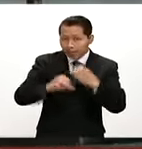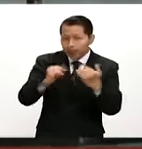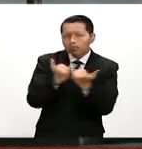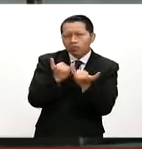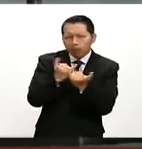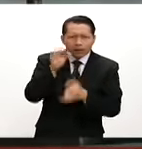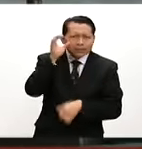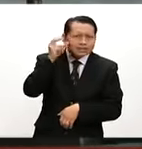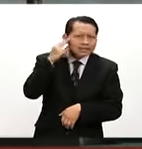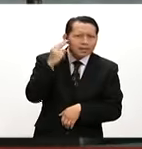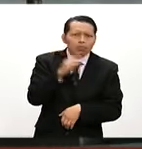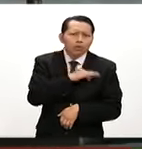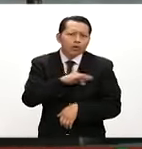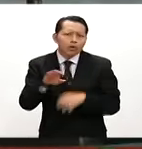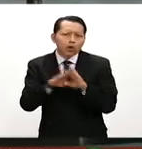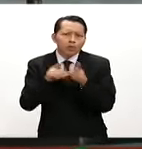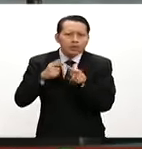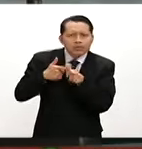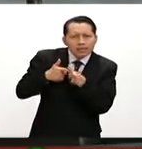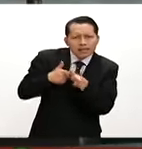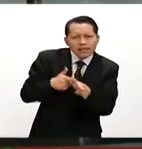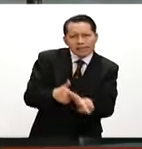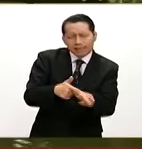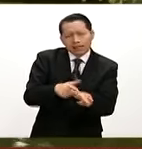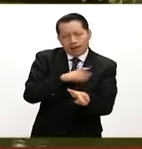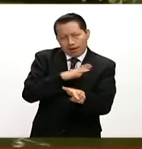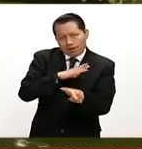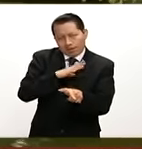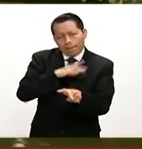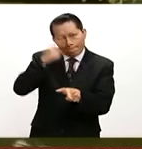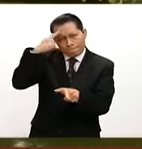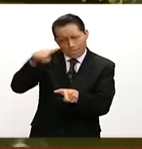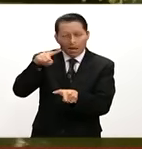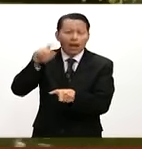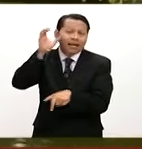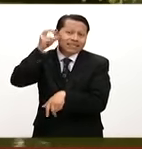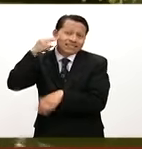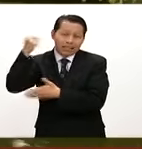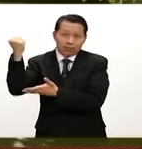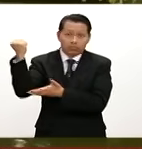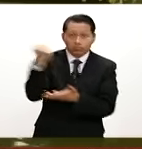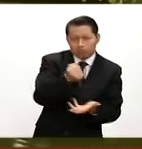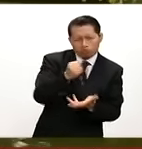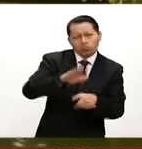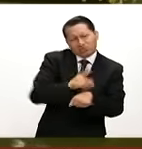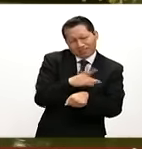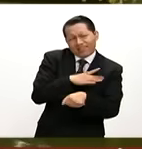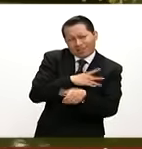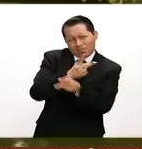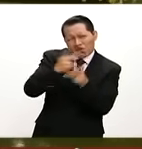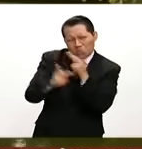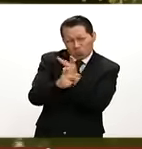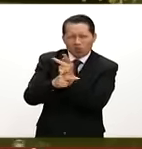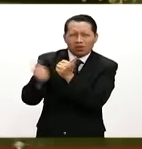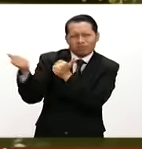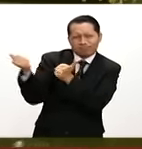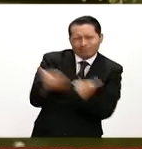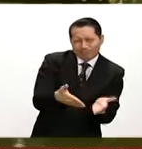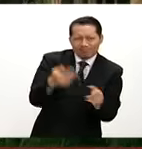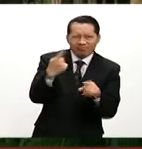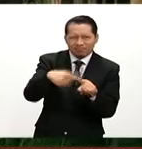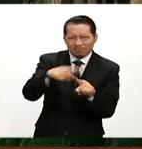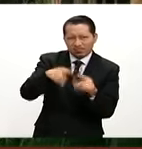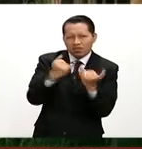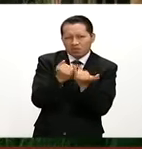logrado mantenerse vigente en términos de inversión, son unos exportadores de inversión y de términos